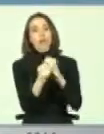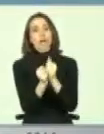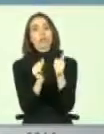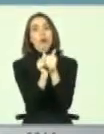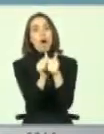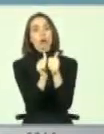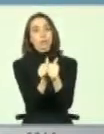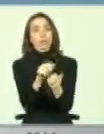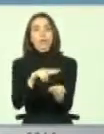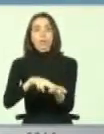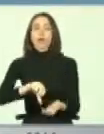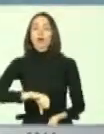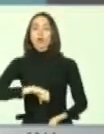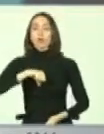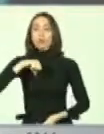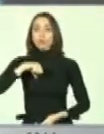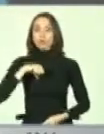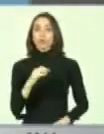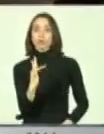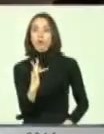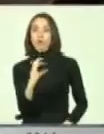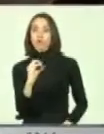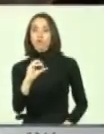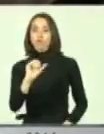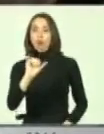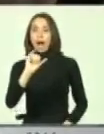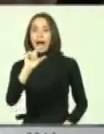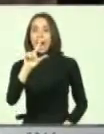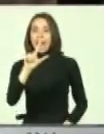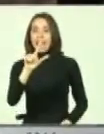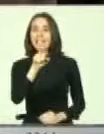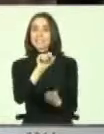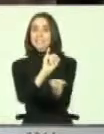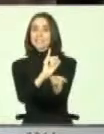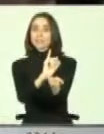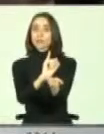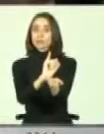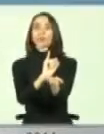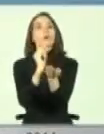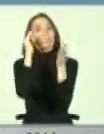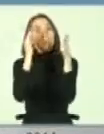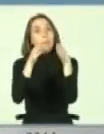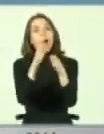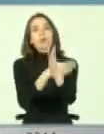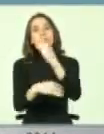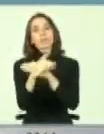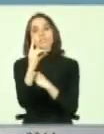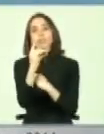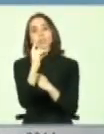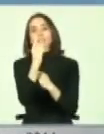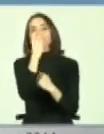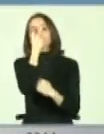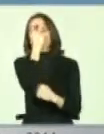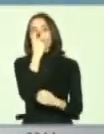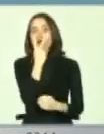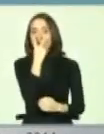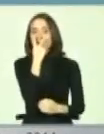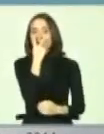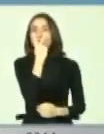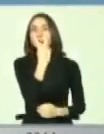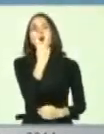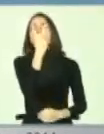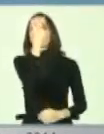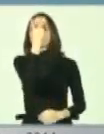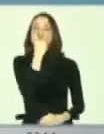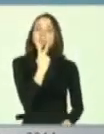ha sido un orgullo, porque a través de la FOAL está dirigido obviamente a la discapacidad visual, a los ciegos o con baja